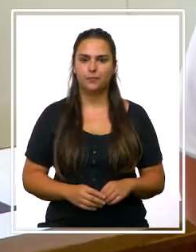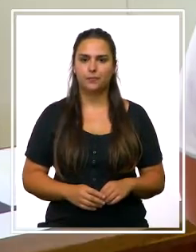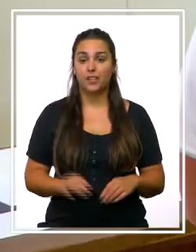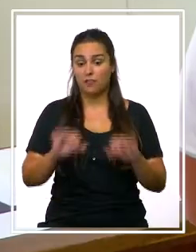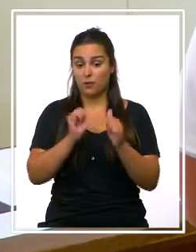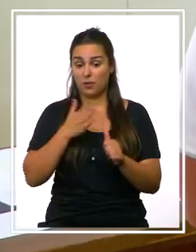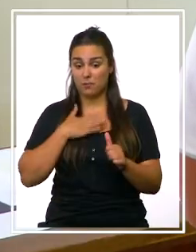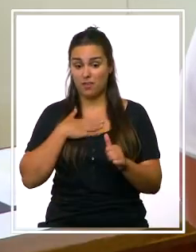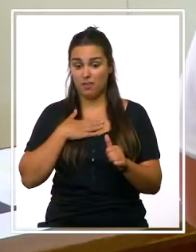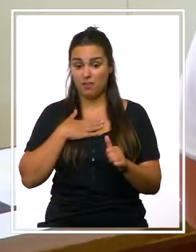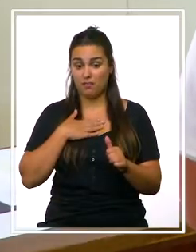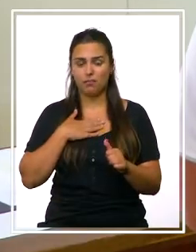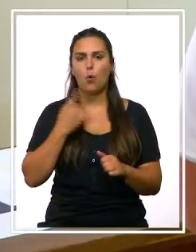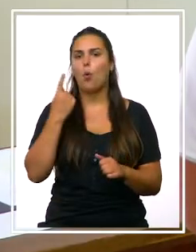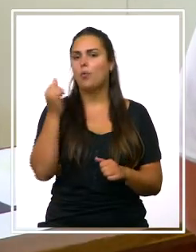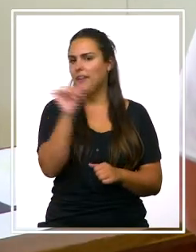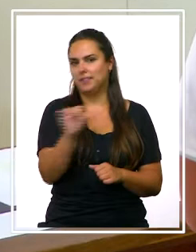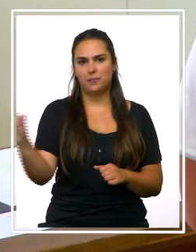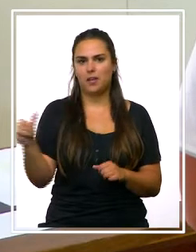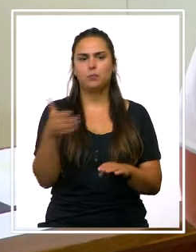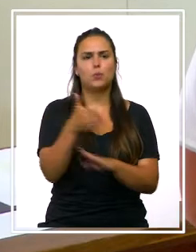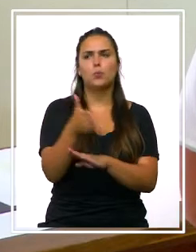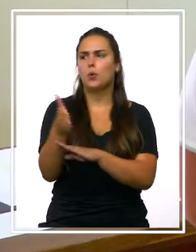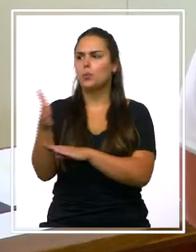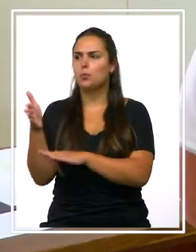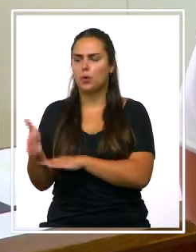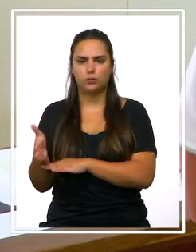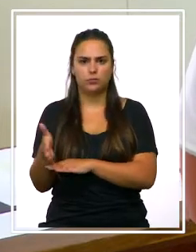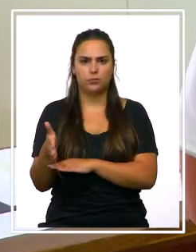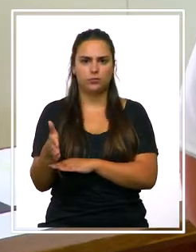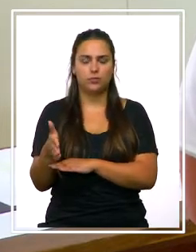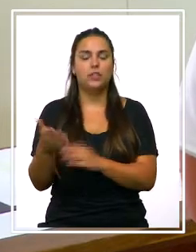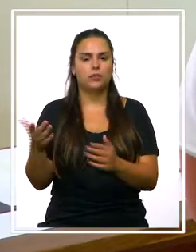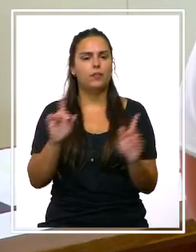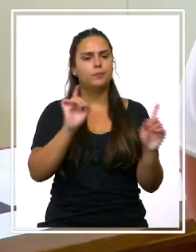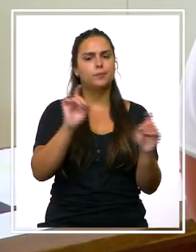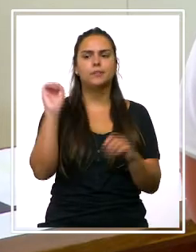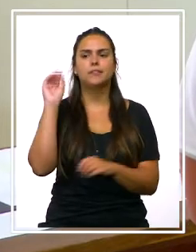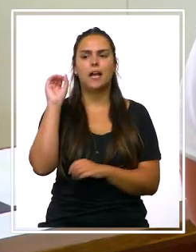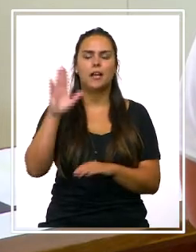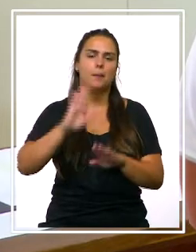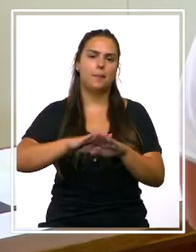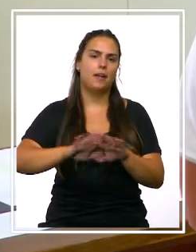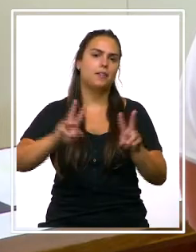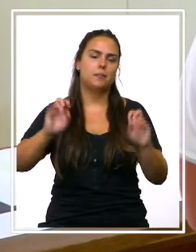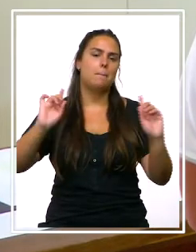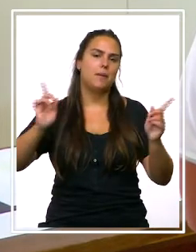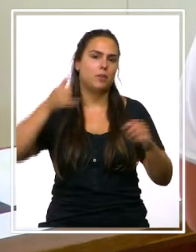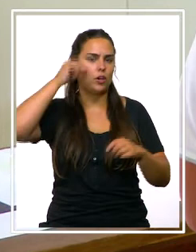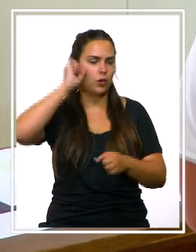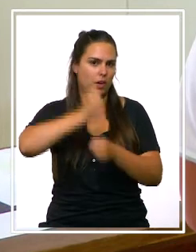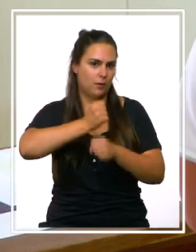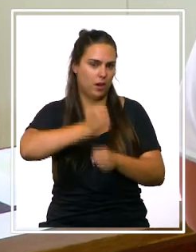antes mi figura era todo un día en semana, pues iba por los diferentes talleres y daba charlas a nivel de